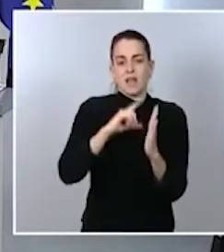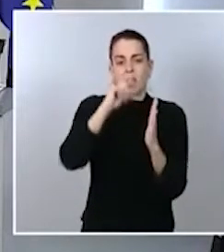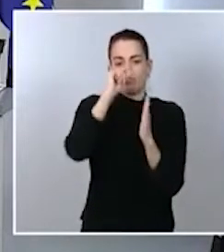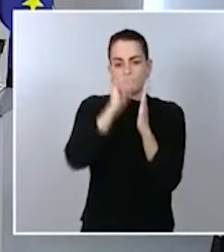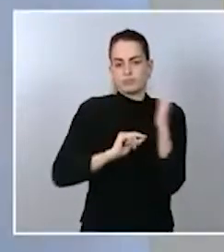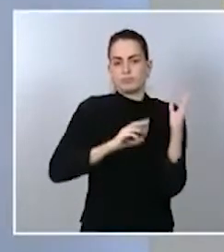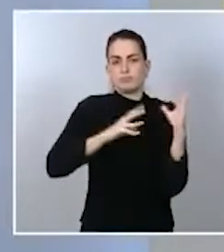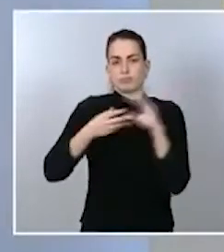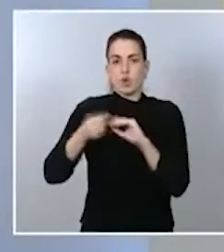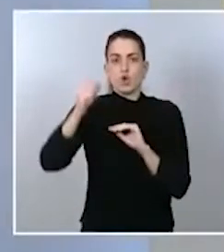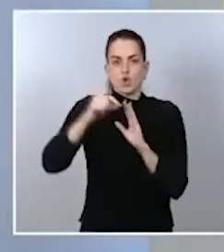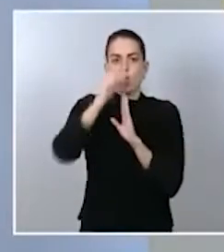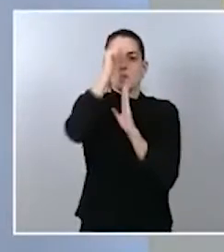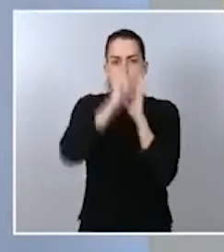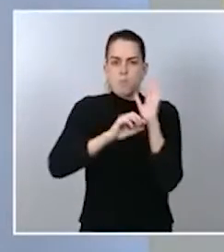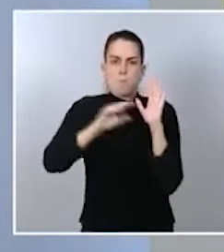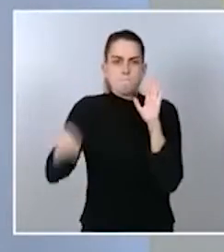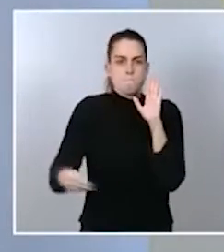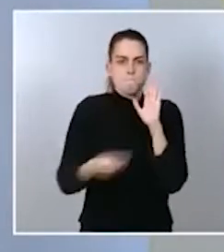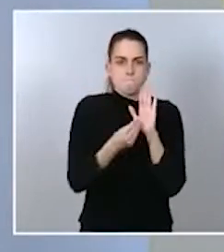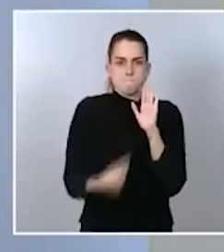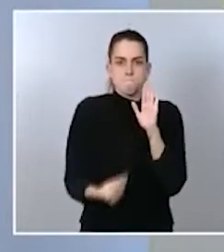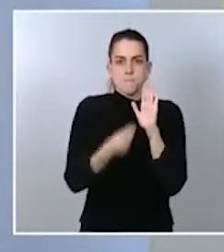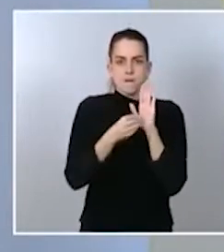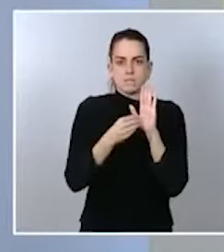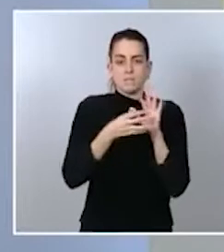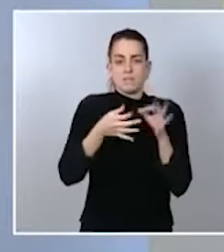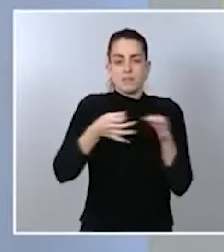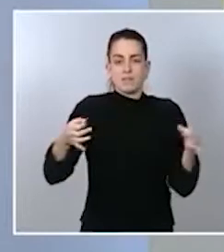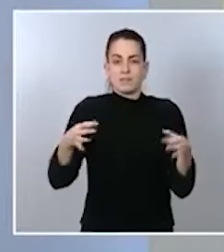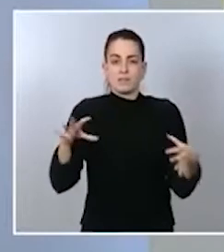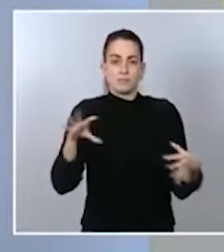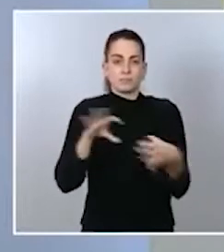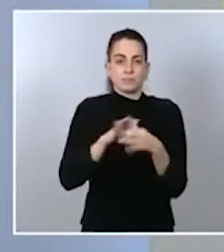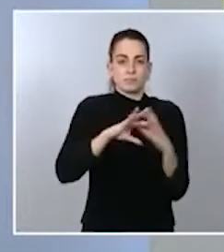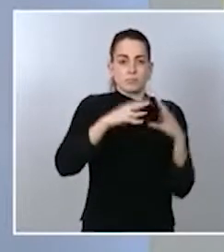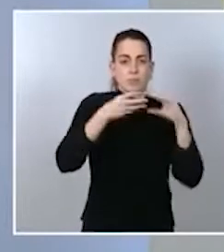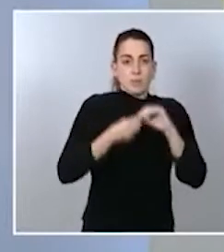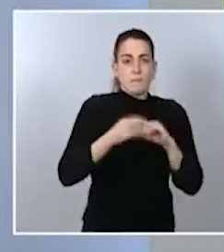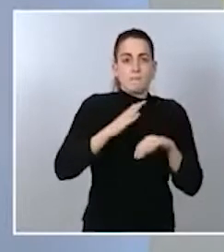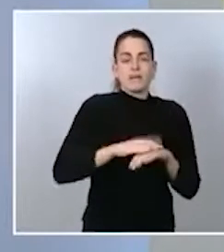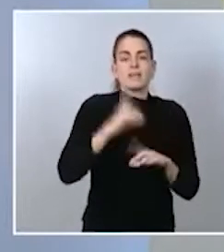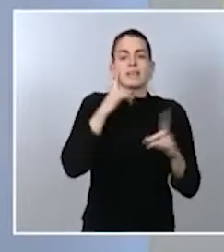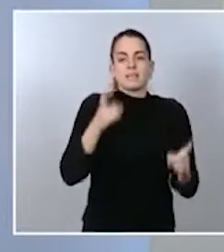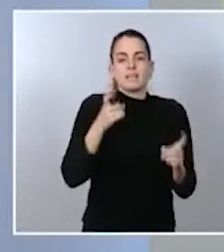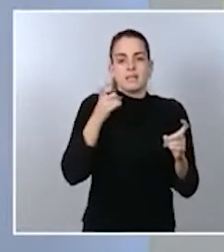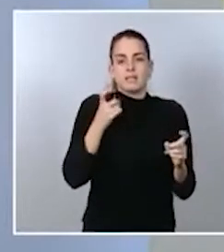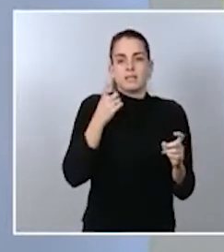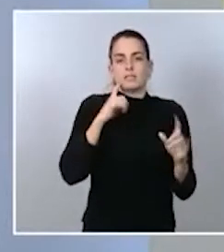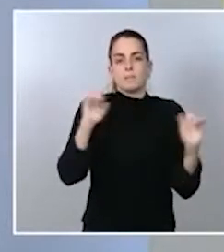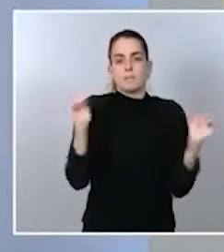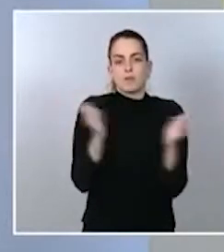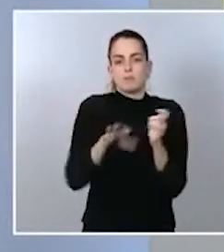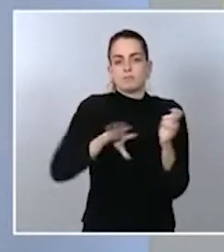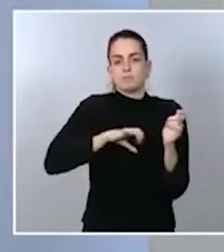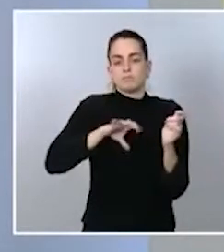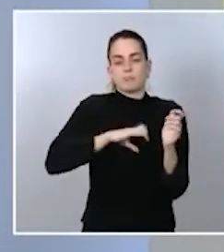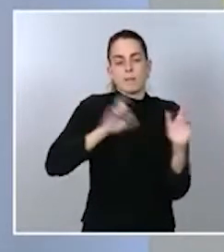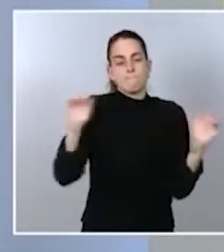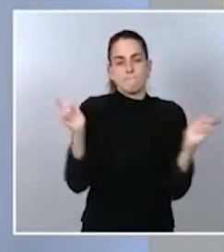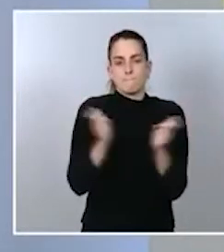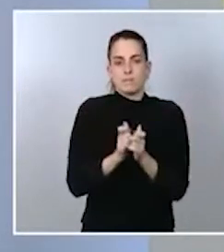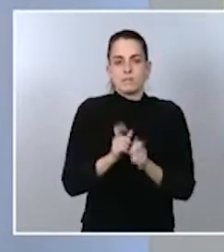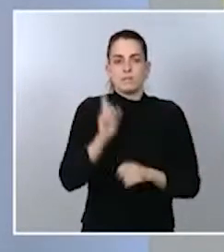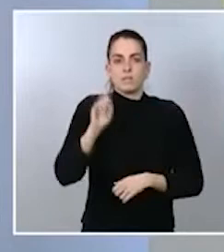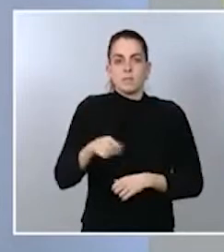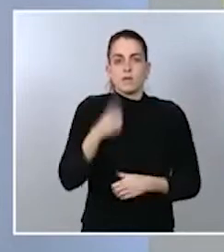medidas adecuadas para contener este incremento de casos y quiero mostrar también todo el apoyo